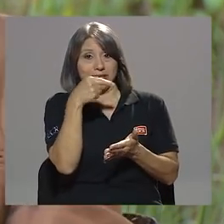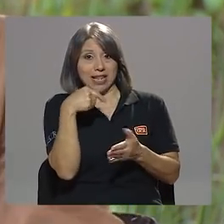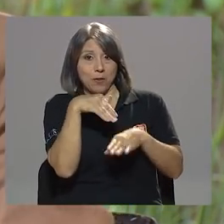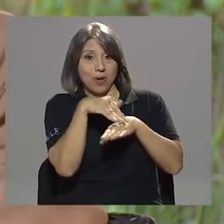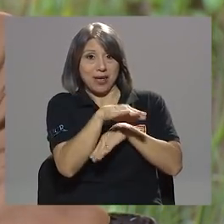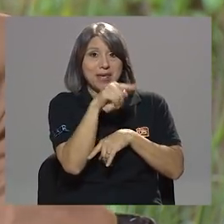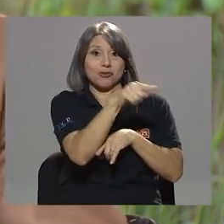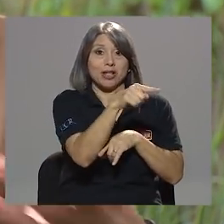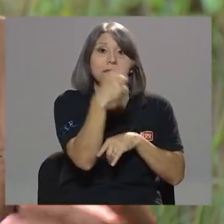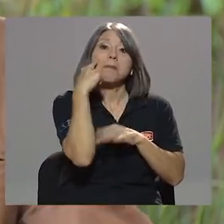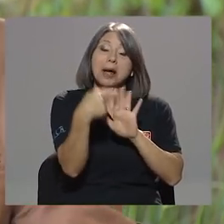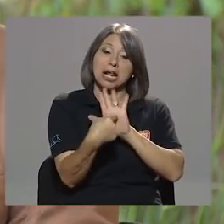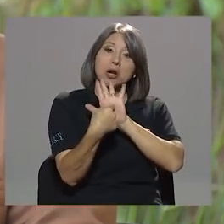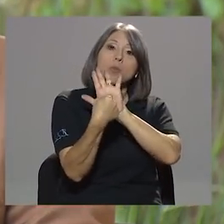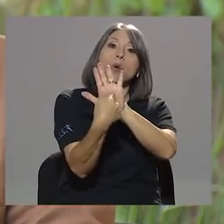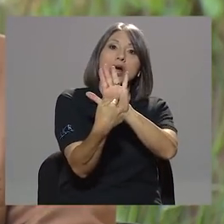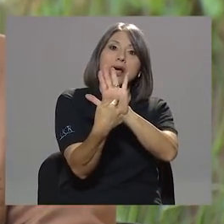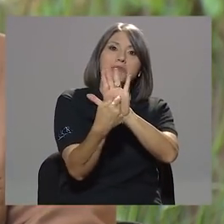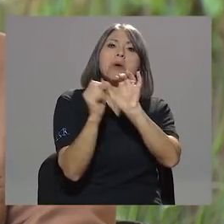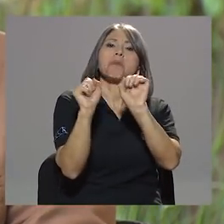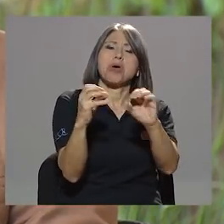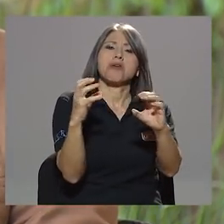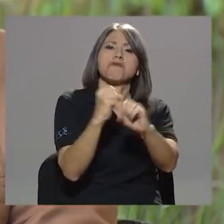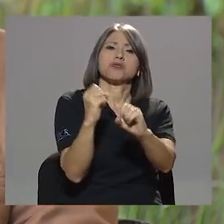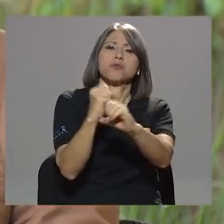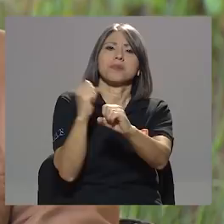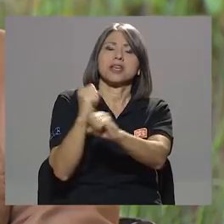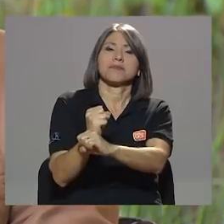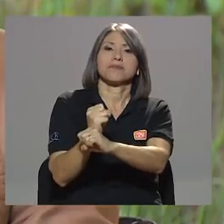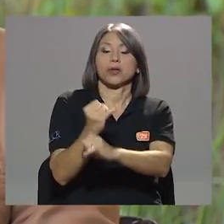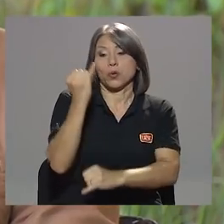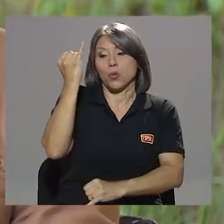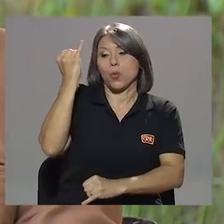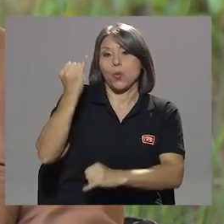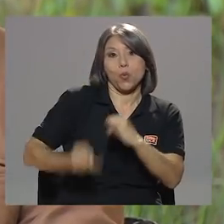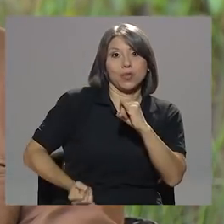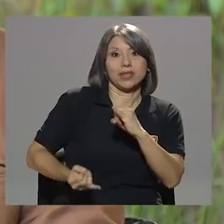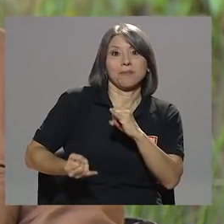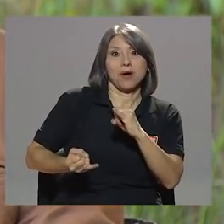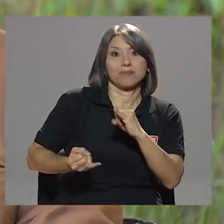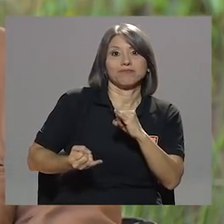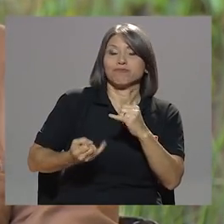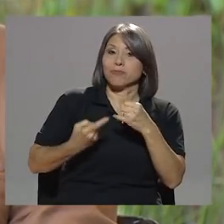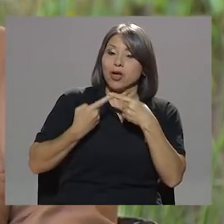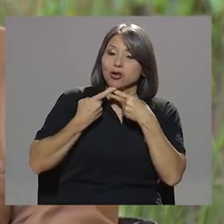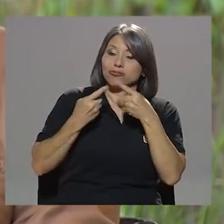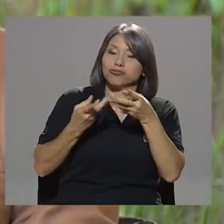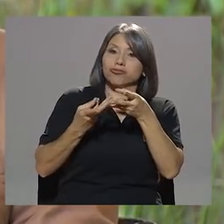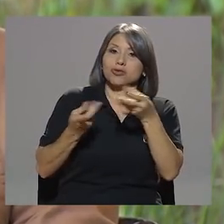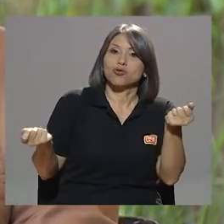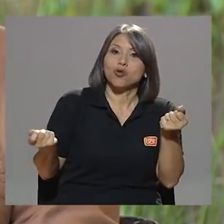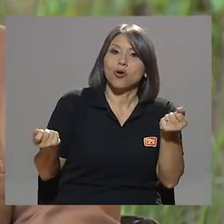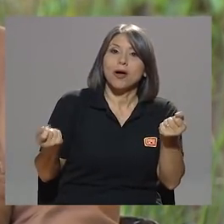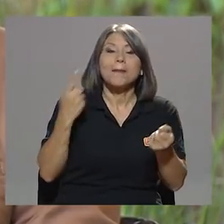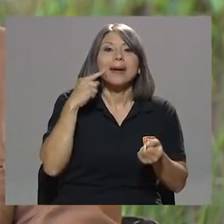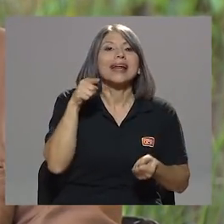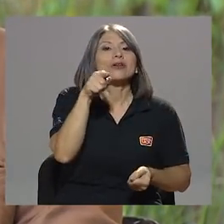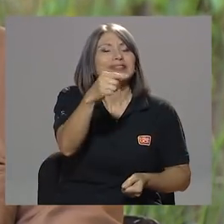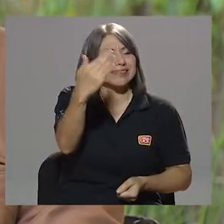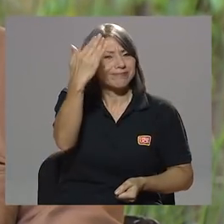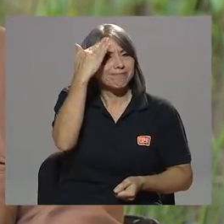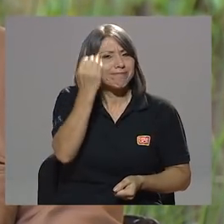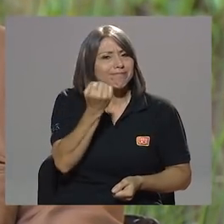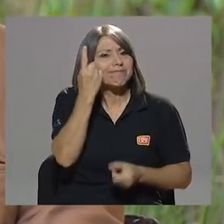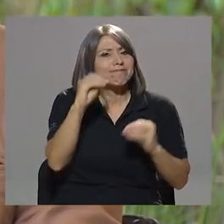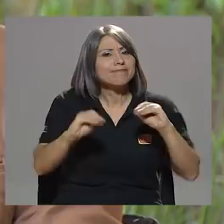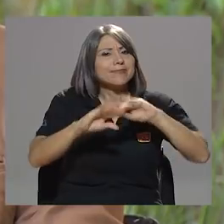también, y usted lo puede resumir en los extractos, la última resolución para que usted tenga claro de qué es lo que se investiga